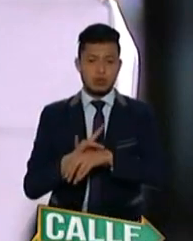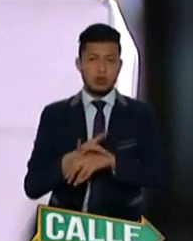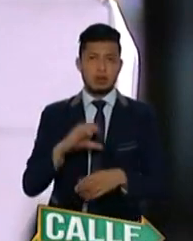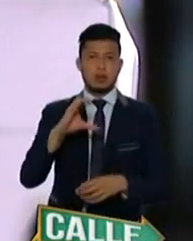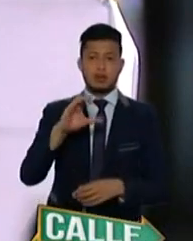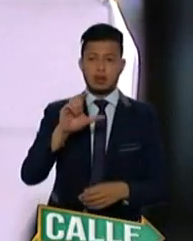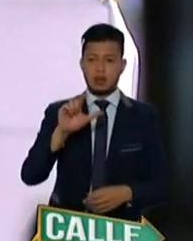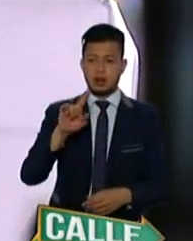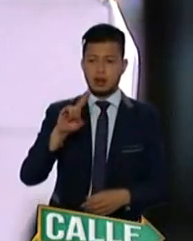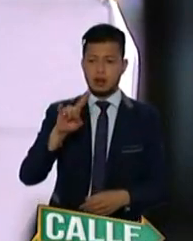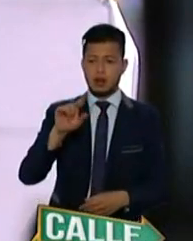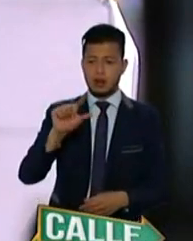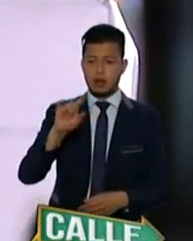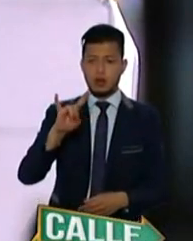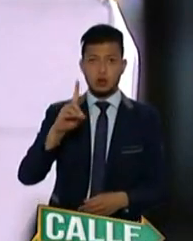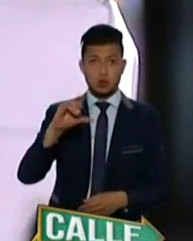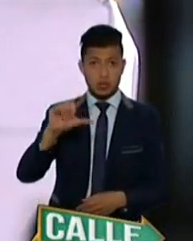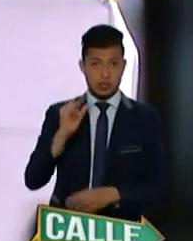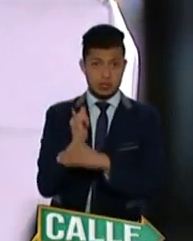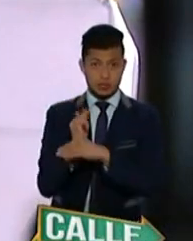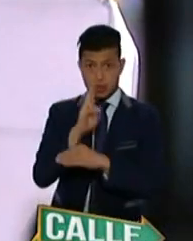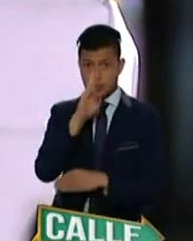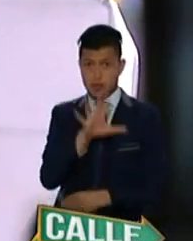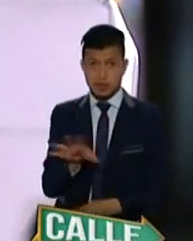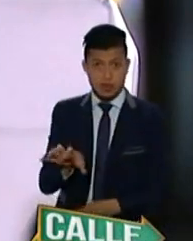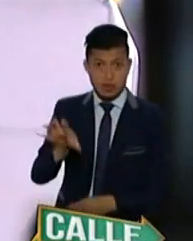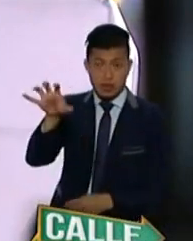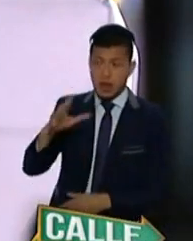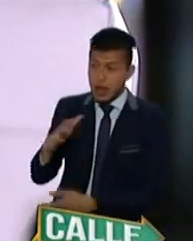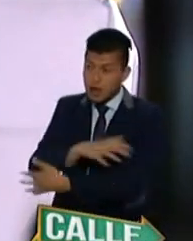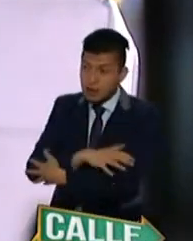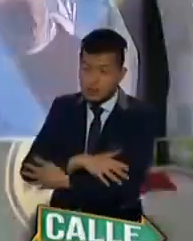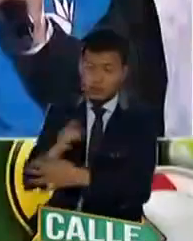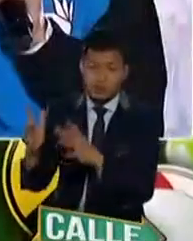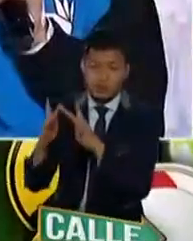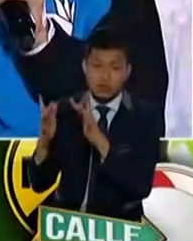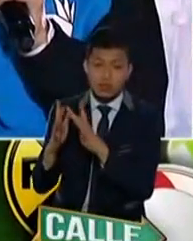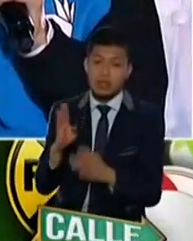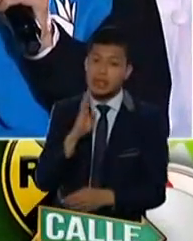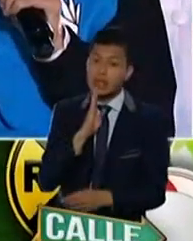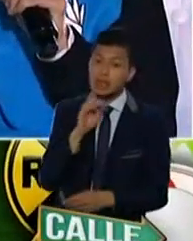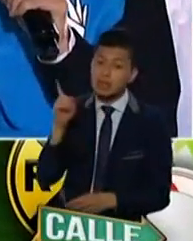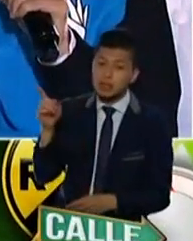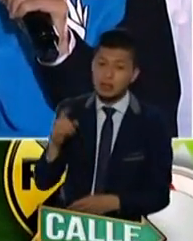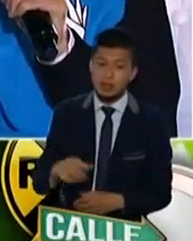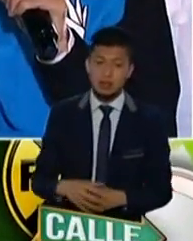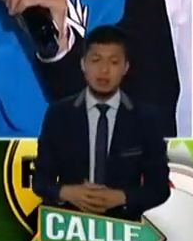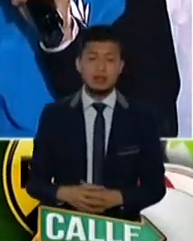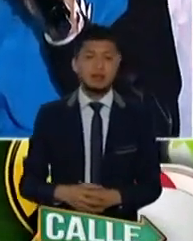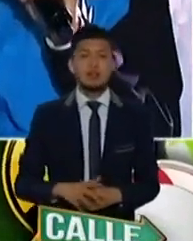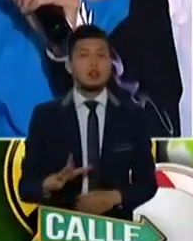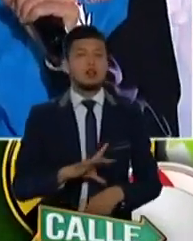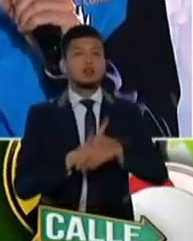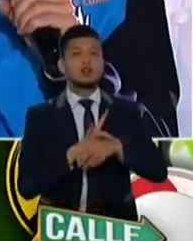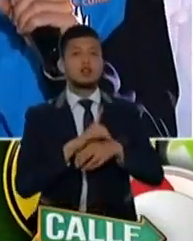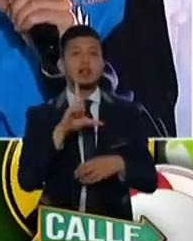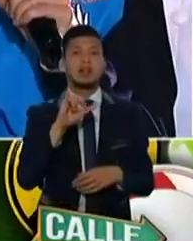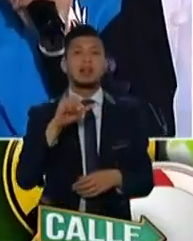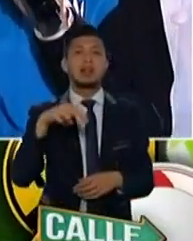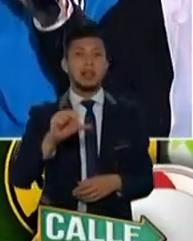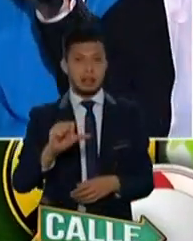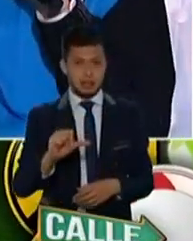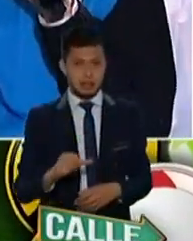en el Instituto Nacional de Cancerología. Doctora Claudia, un abrazo. ¿O quién está en el instituto? Parece que es la doctora Lina. Ah, la doctora Lina.